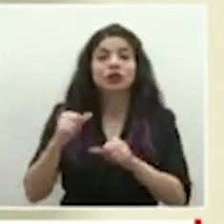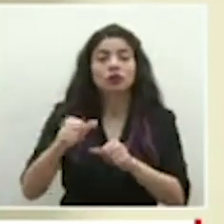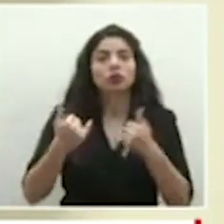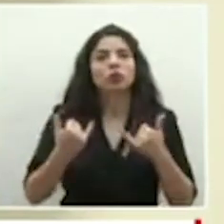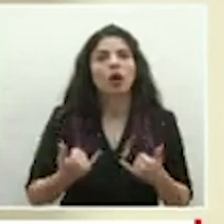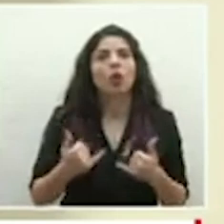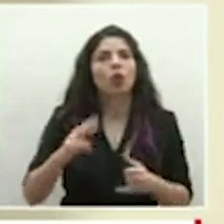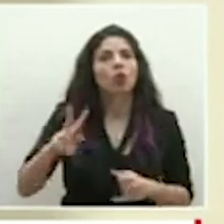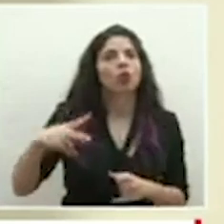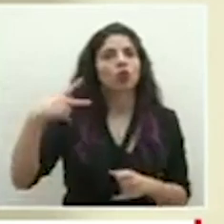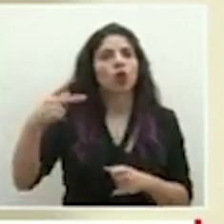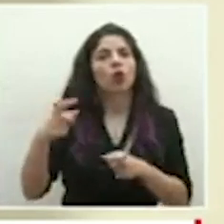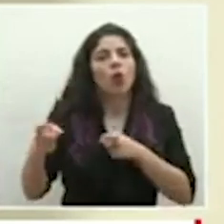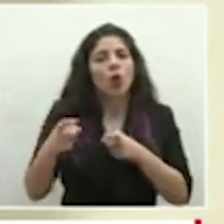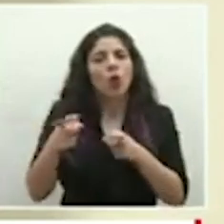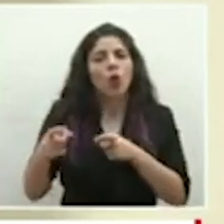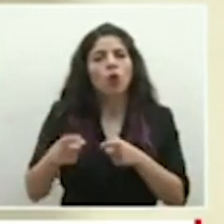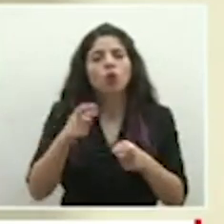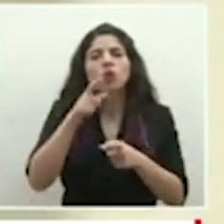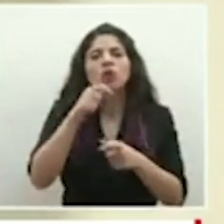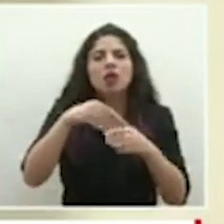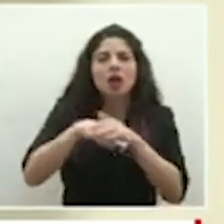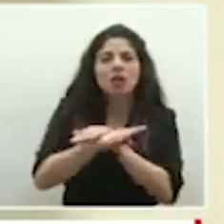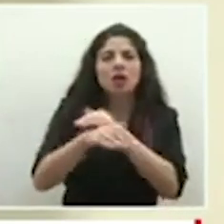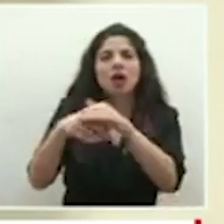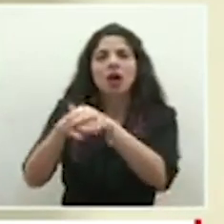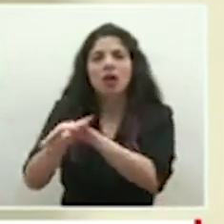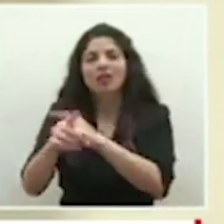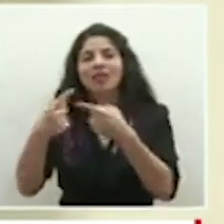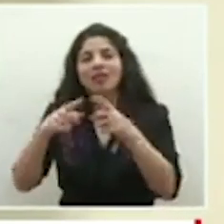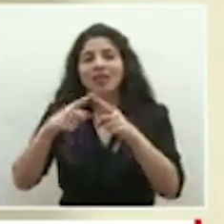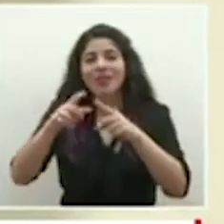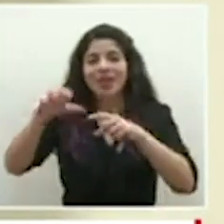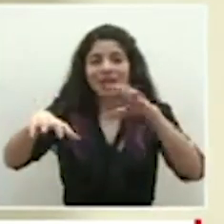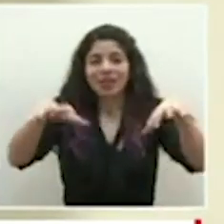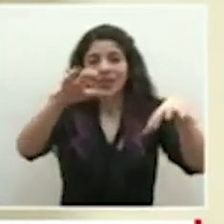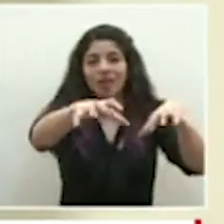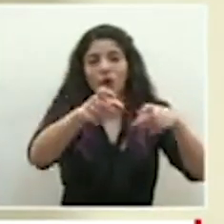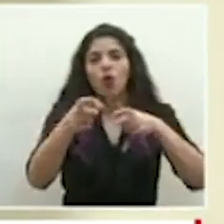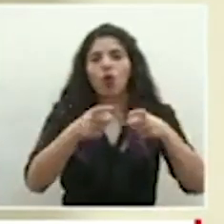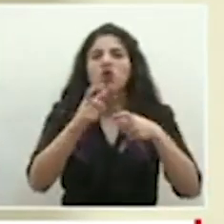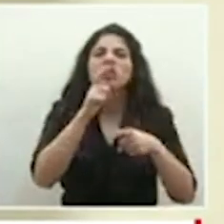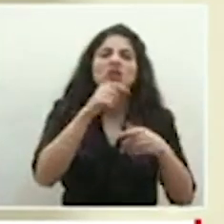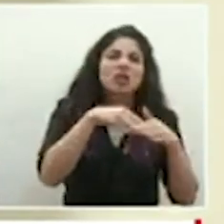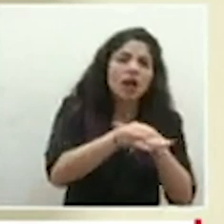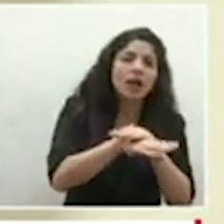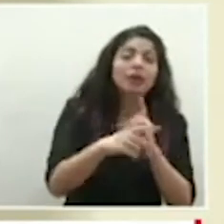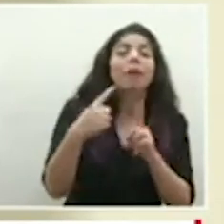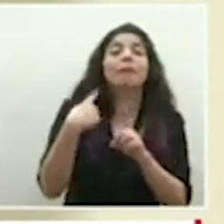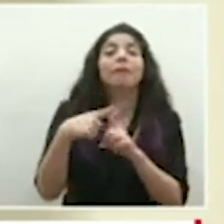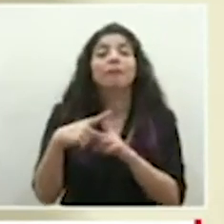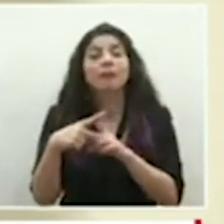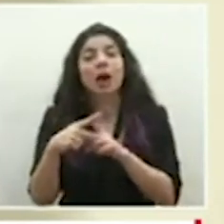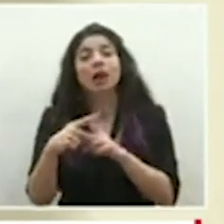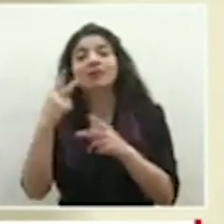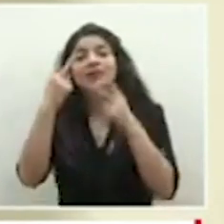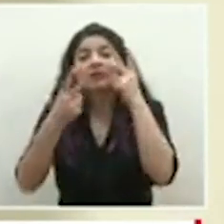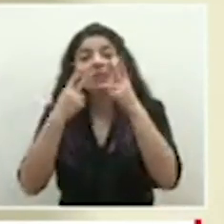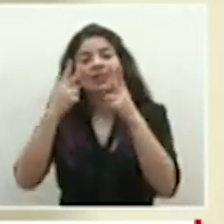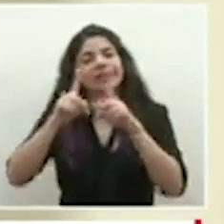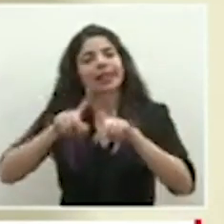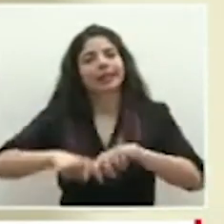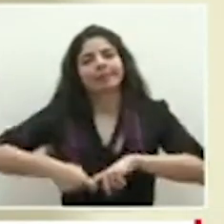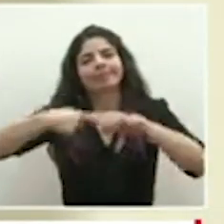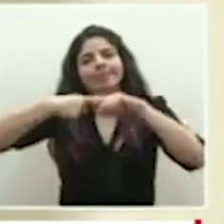control de ingresos a diferentes áreas del hospital, así como la suspensión de visitas